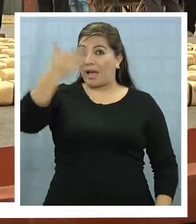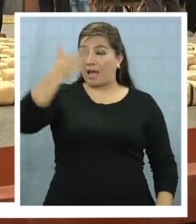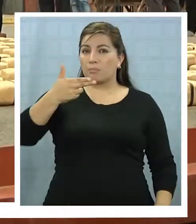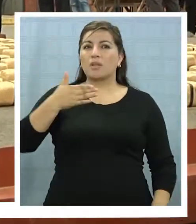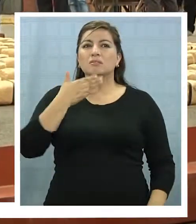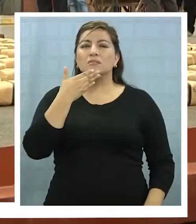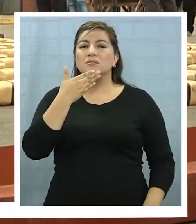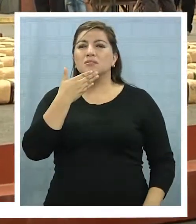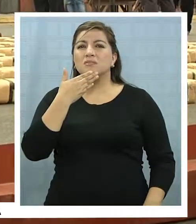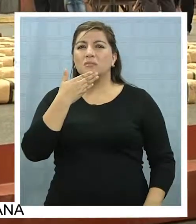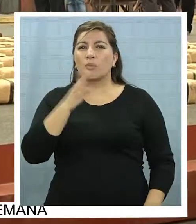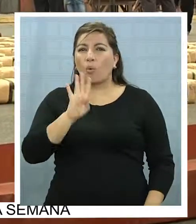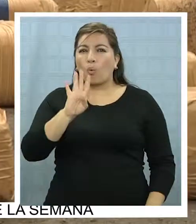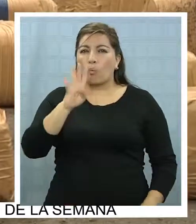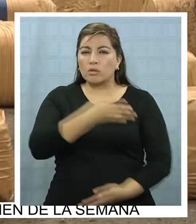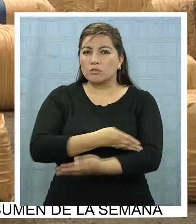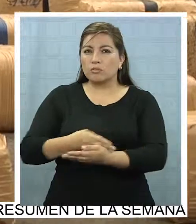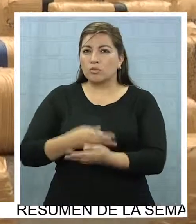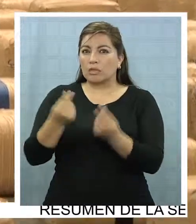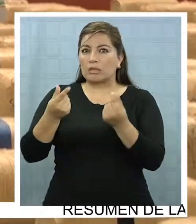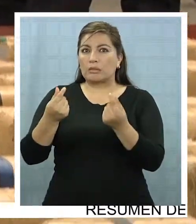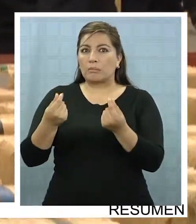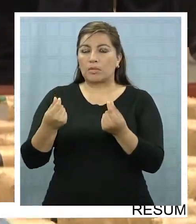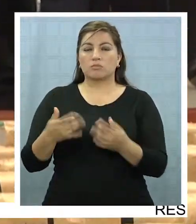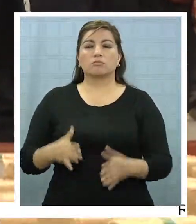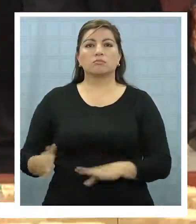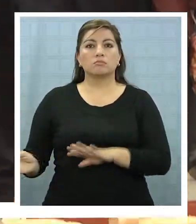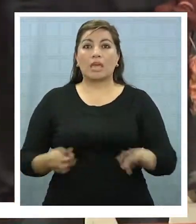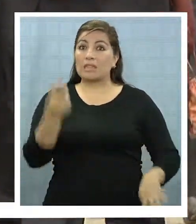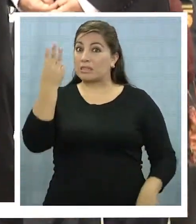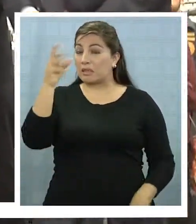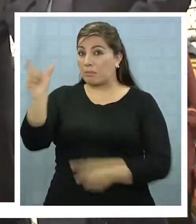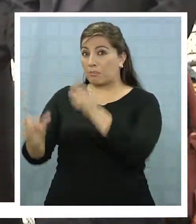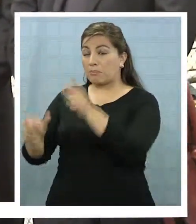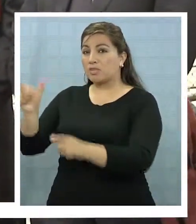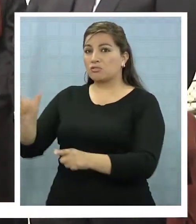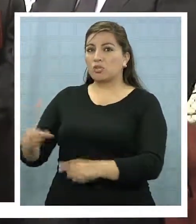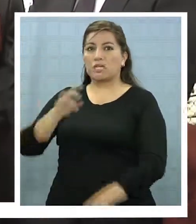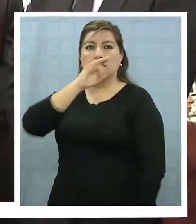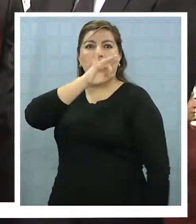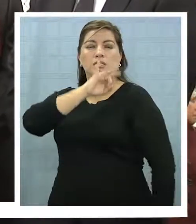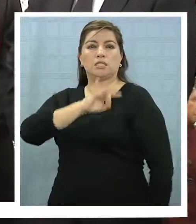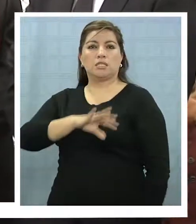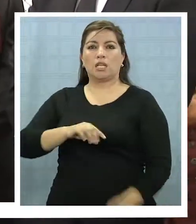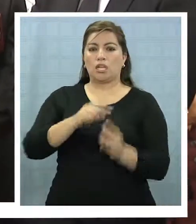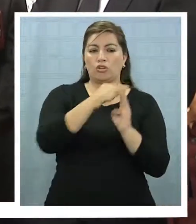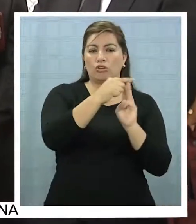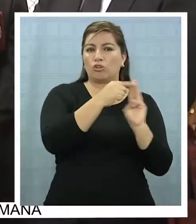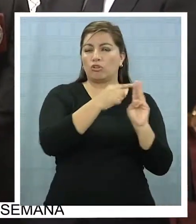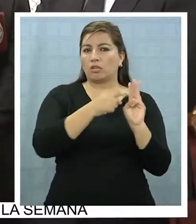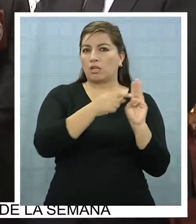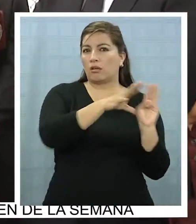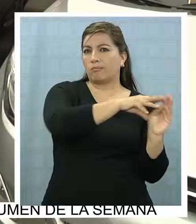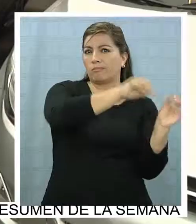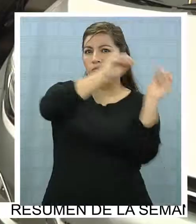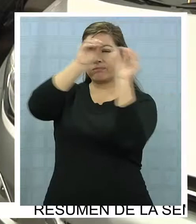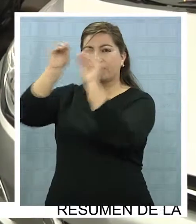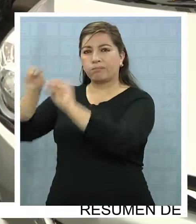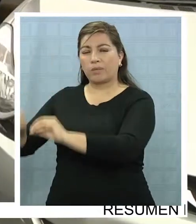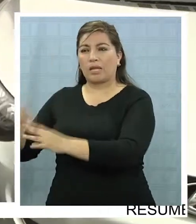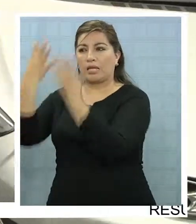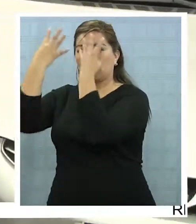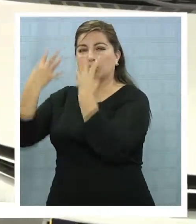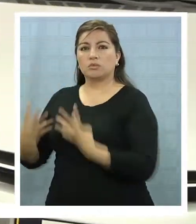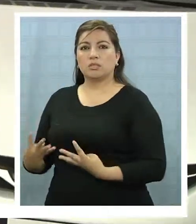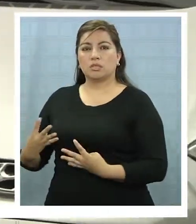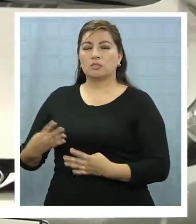millones de pesos en dinero efectivo. Tres personas detenidas de nacionalidad chilena pasaron a la justicia y se cursaron cinco órdenes